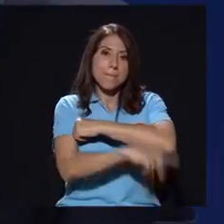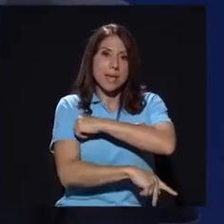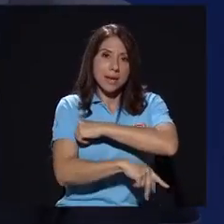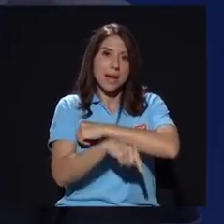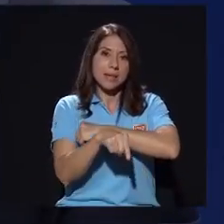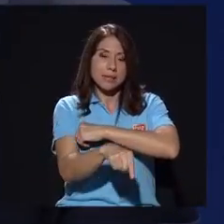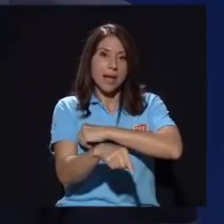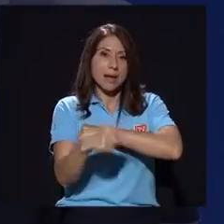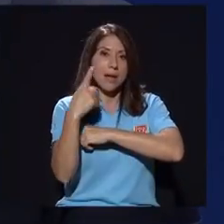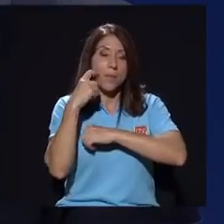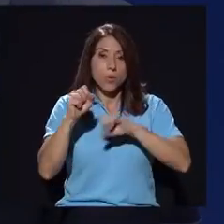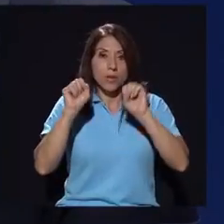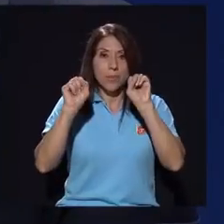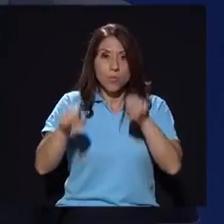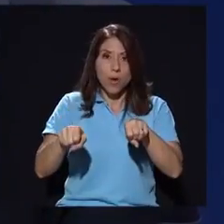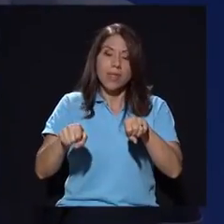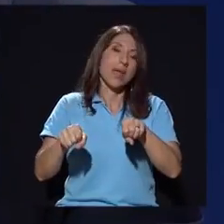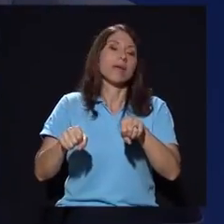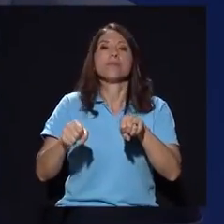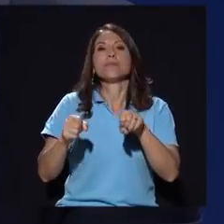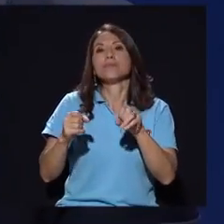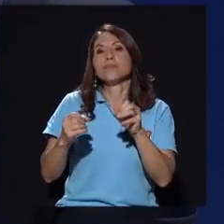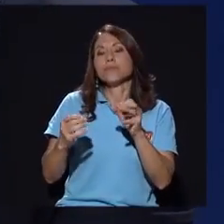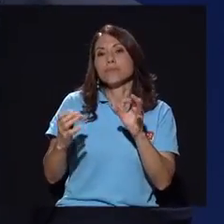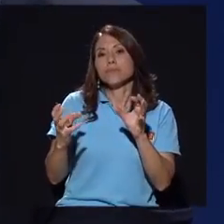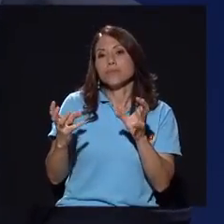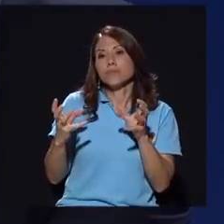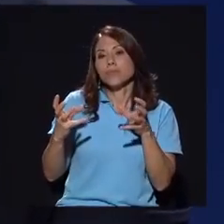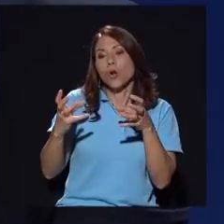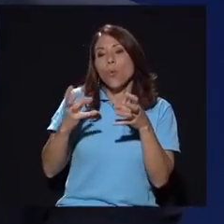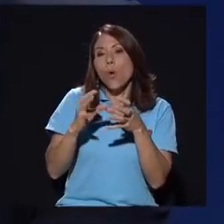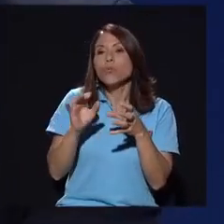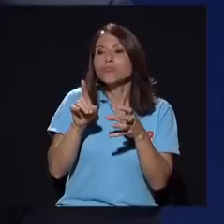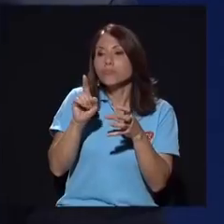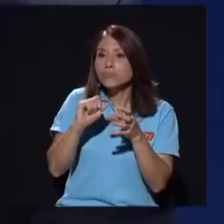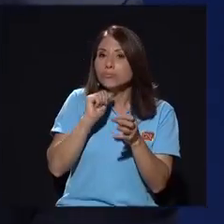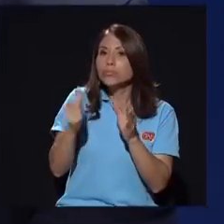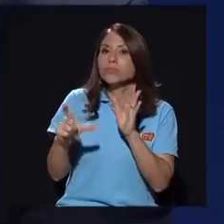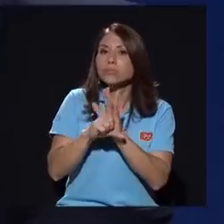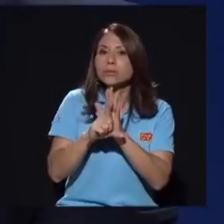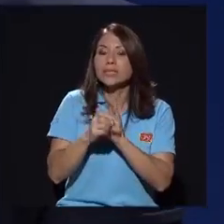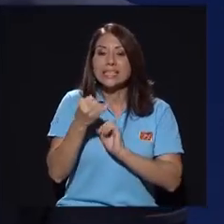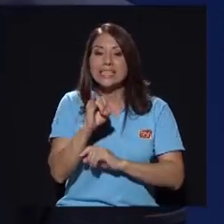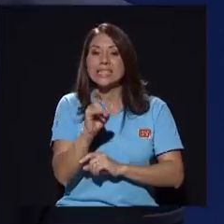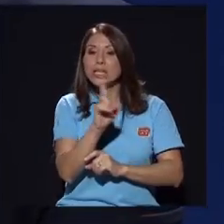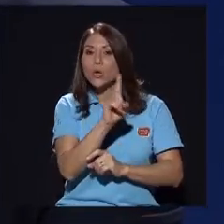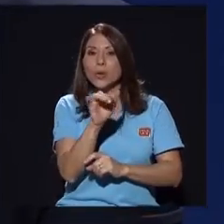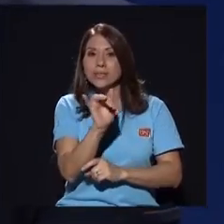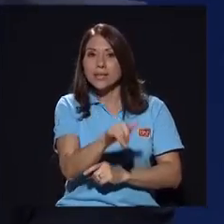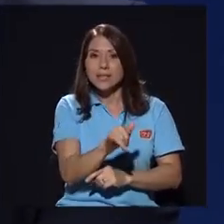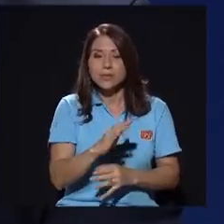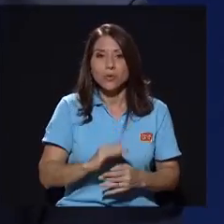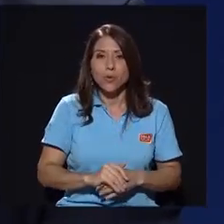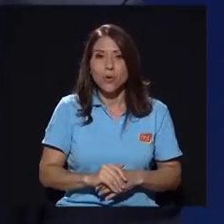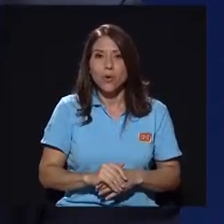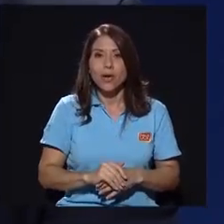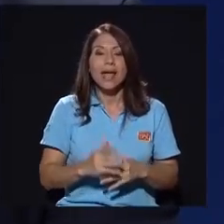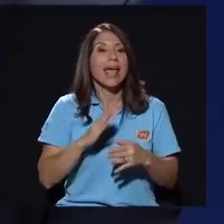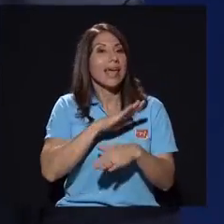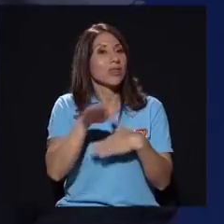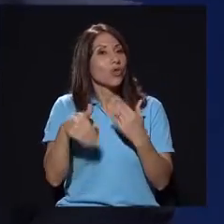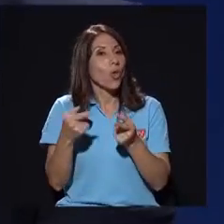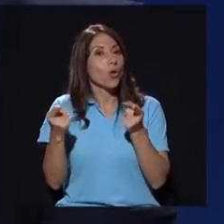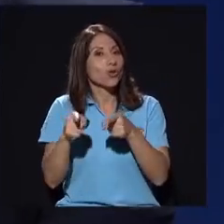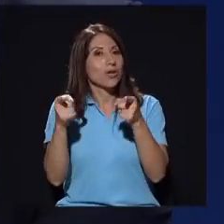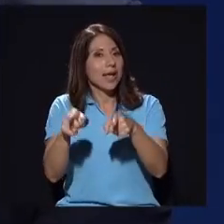de las autoridades o que logren llegar a tipificarlo si no es eso en todos los casos aunque